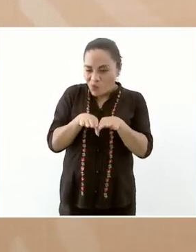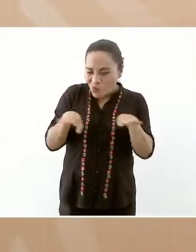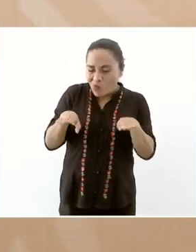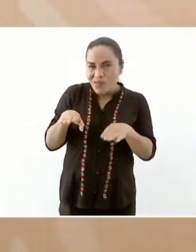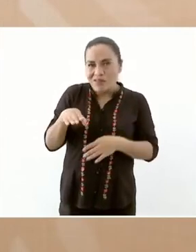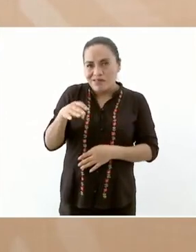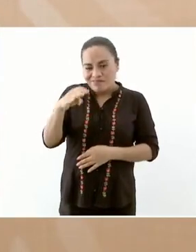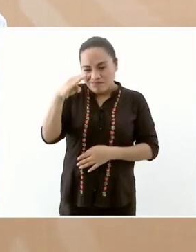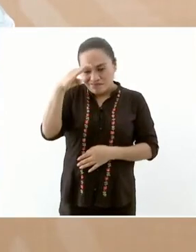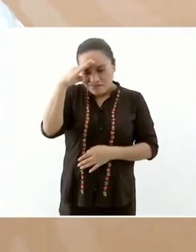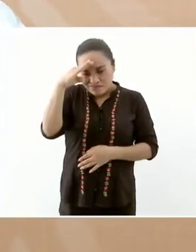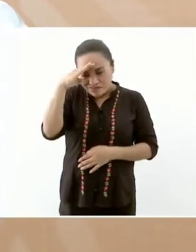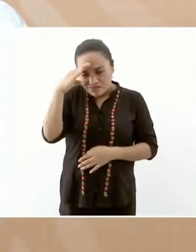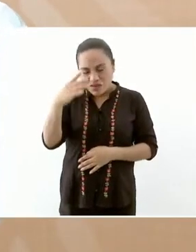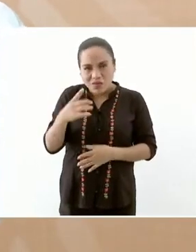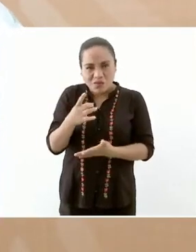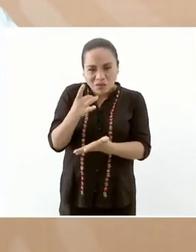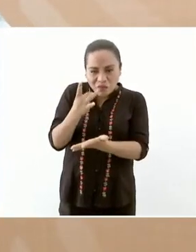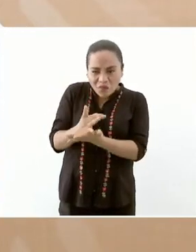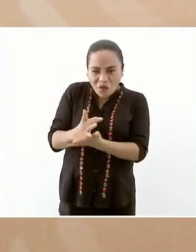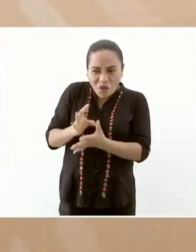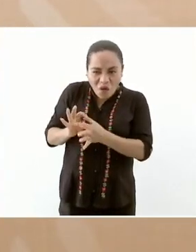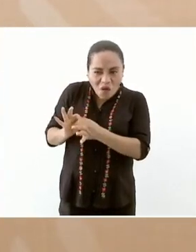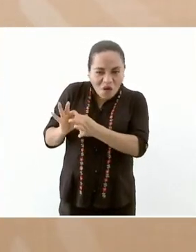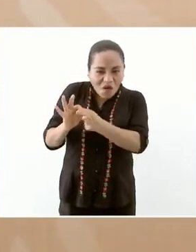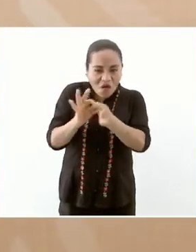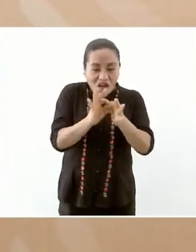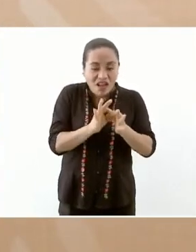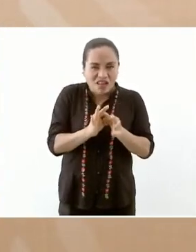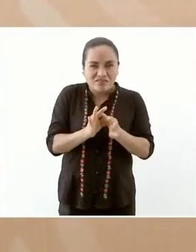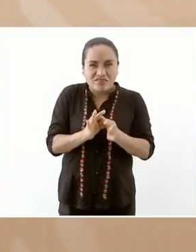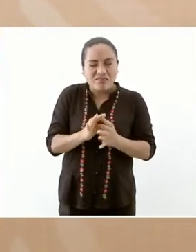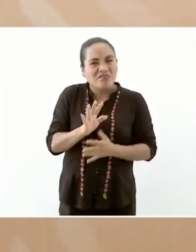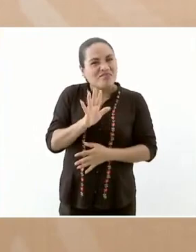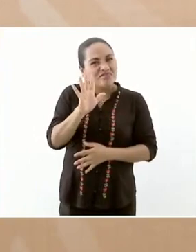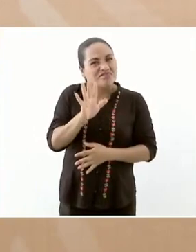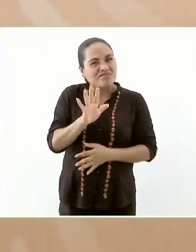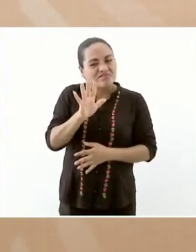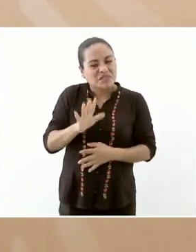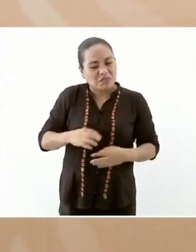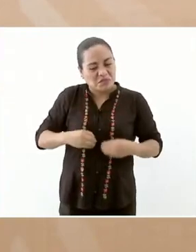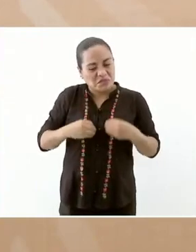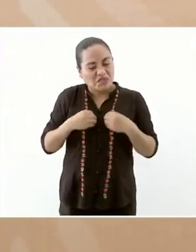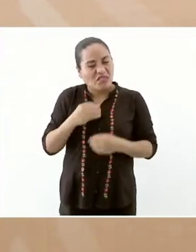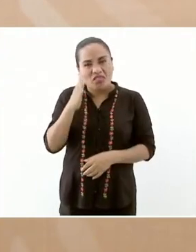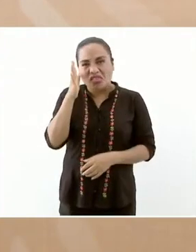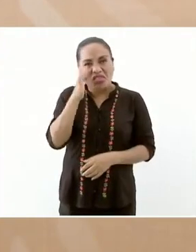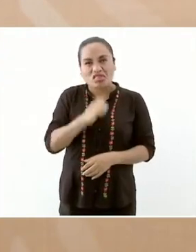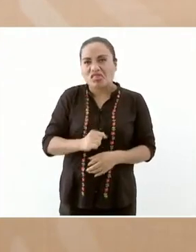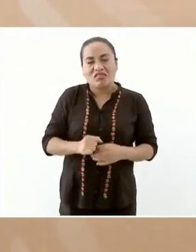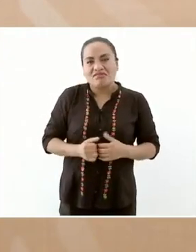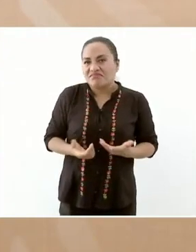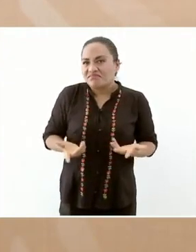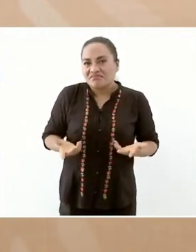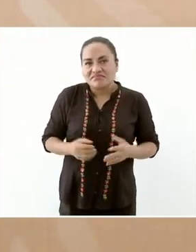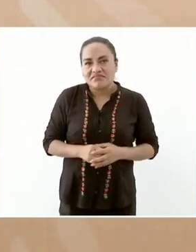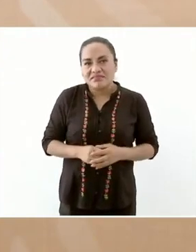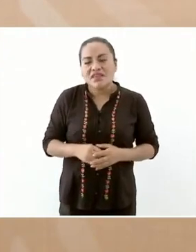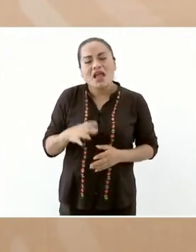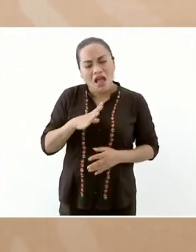hasta muy aburrida la vida entonces siempre hay diferencias